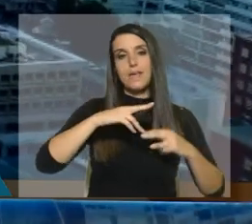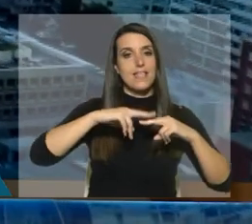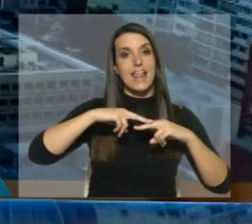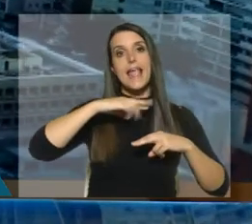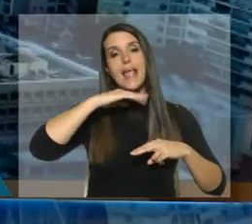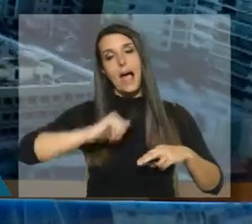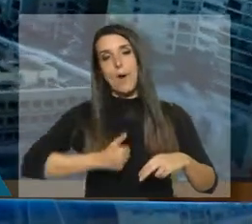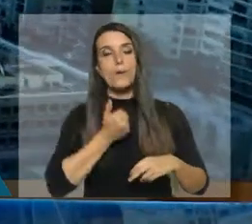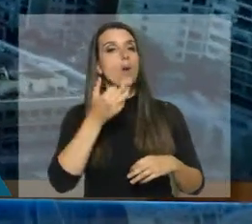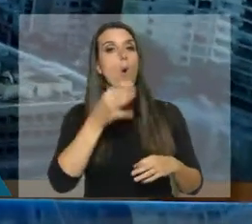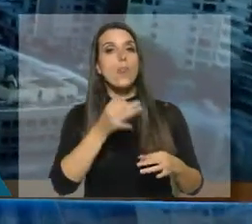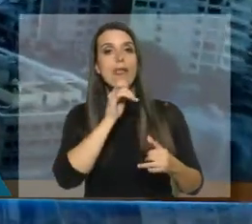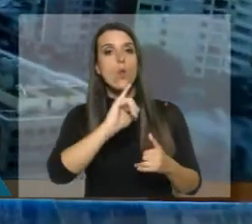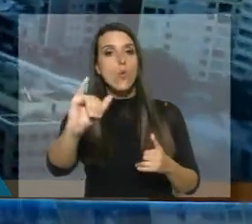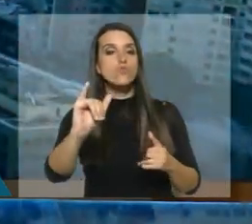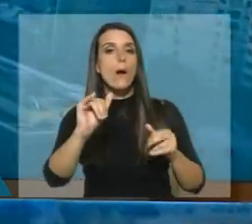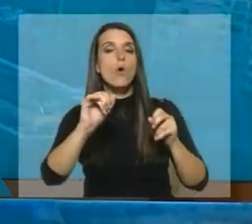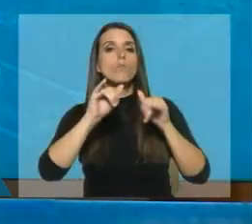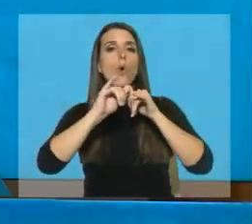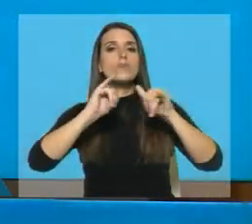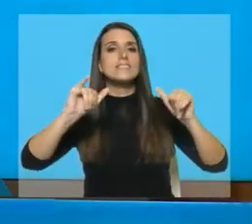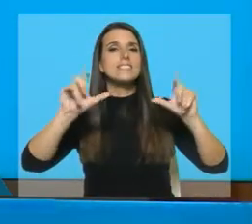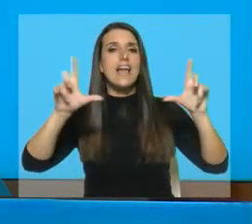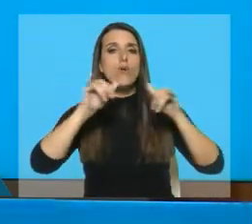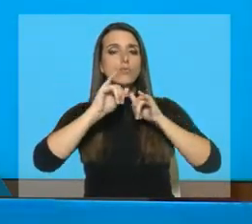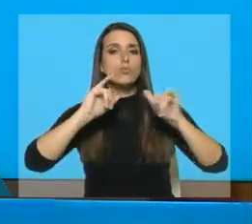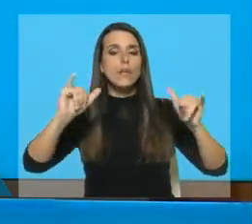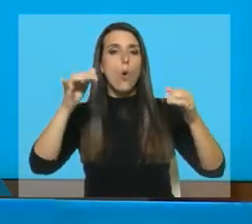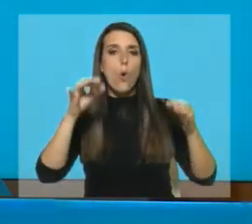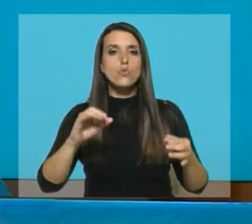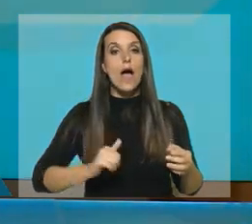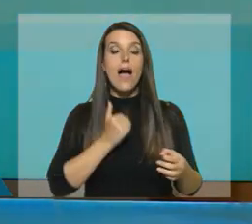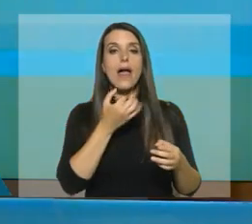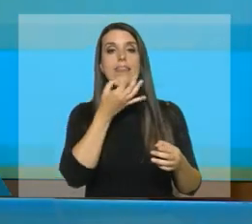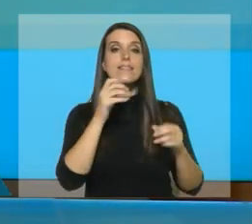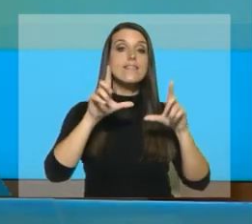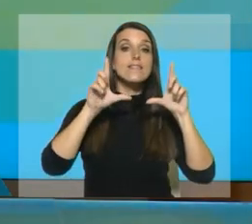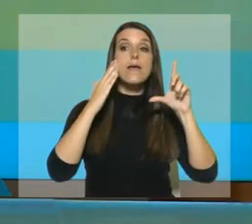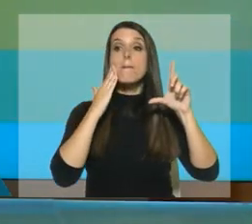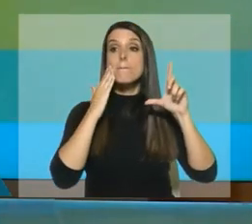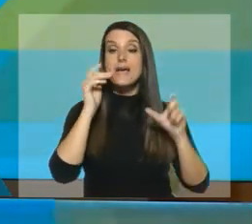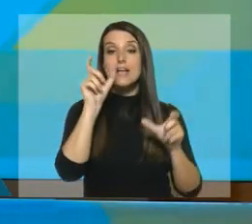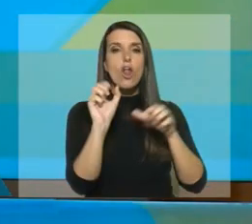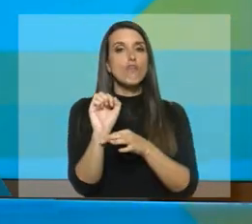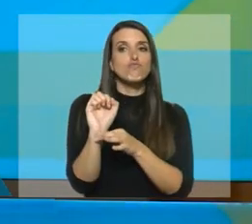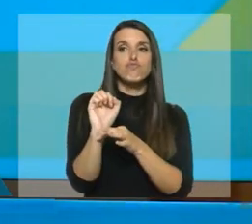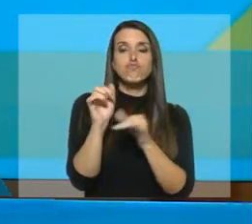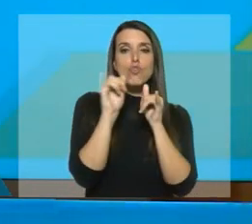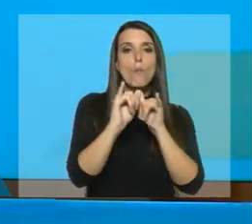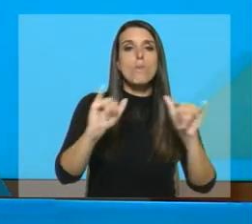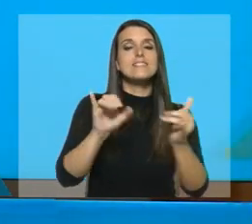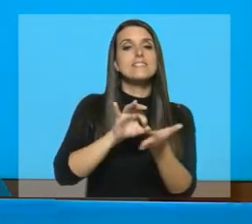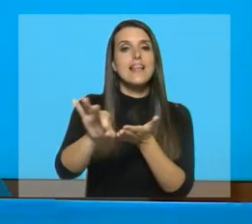Ahora, una serie de anuncios publicitarios afraudulentos en los que se usa la imagen de personas muy populares para promocionar